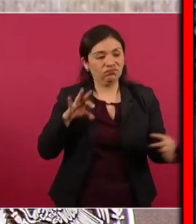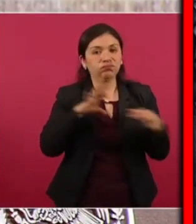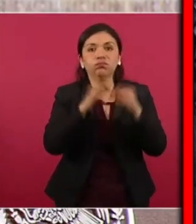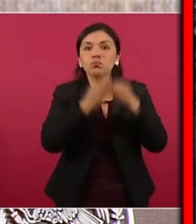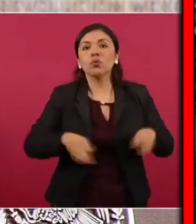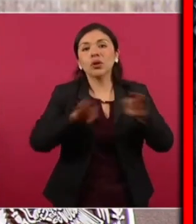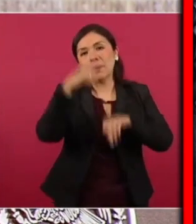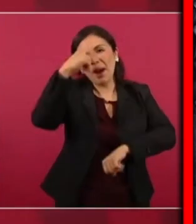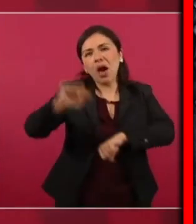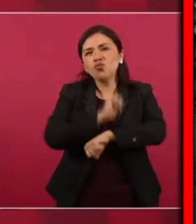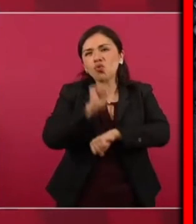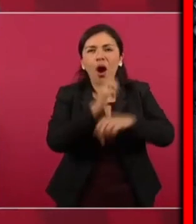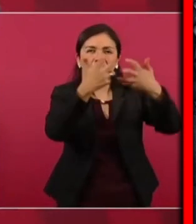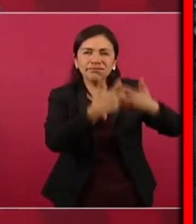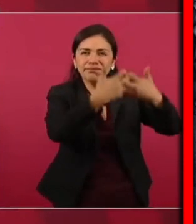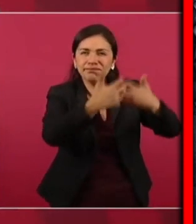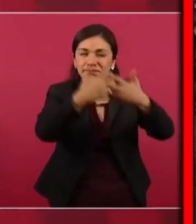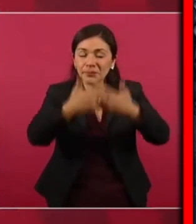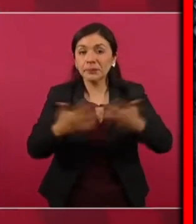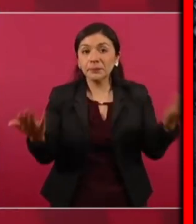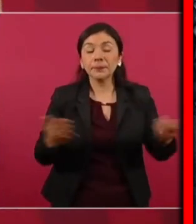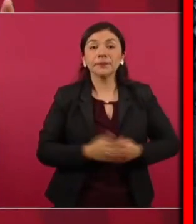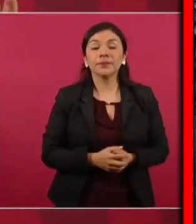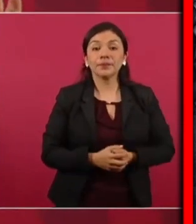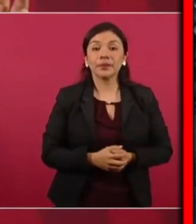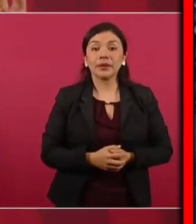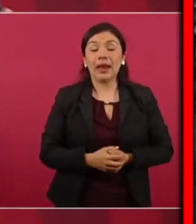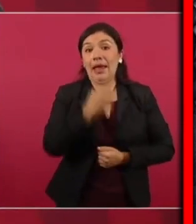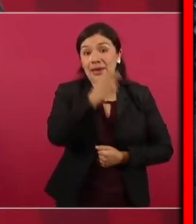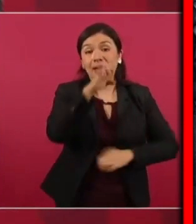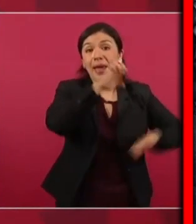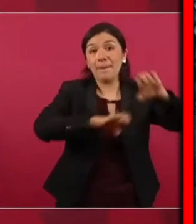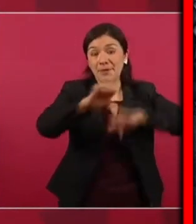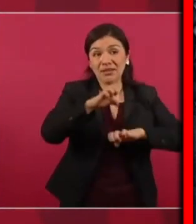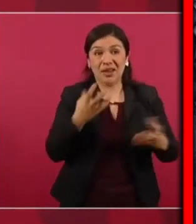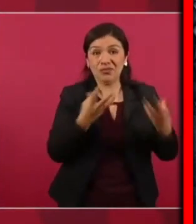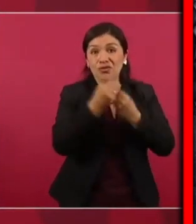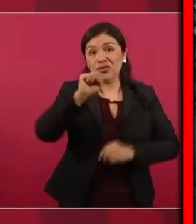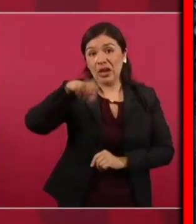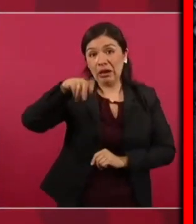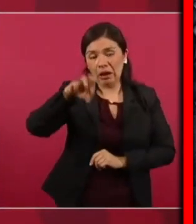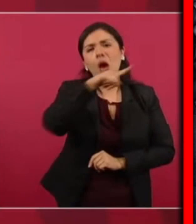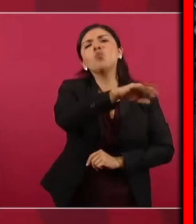entonces la empresa de la nación puede hacer acuerdos